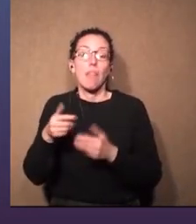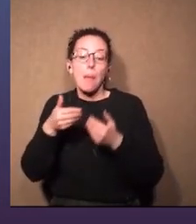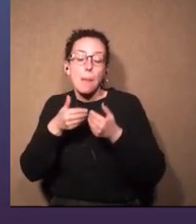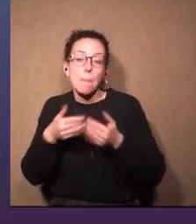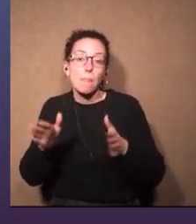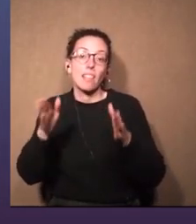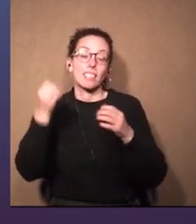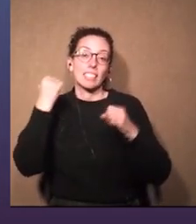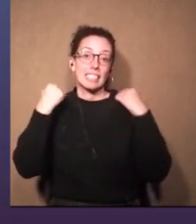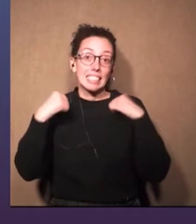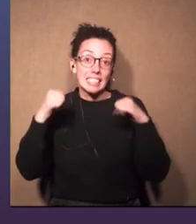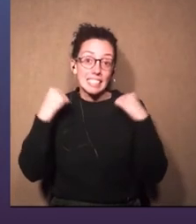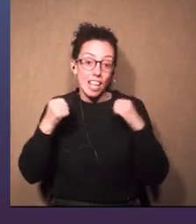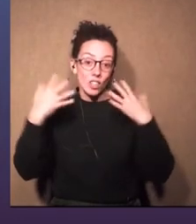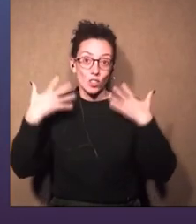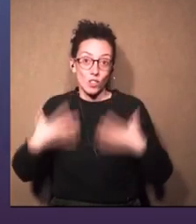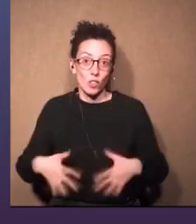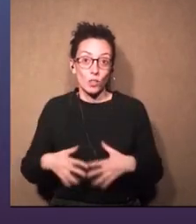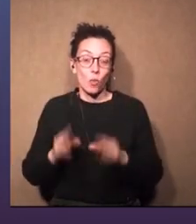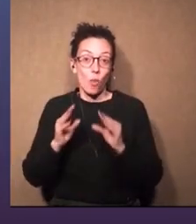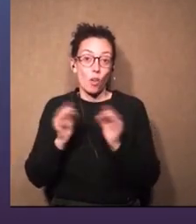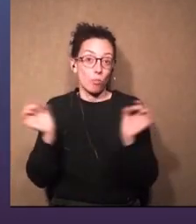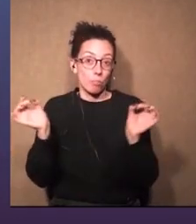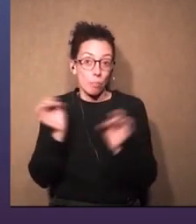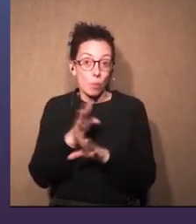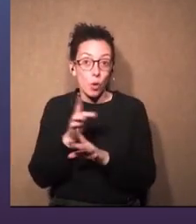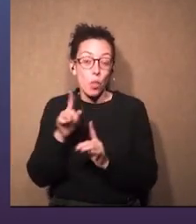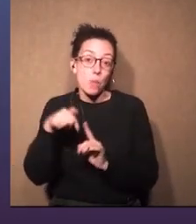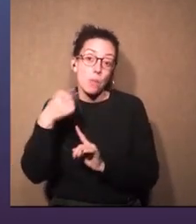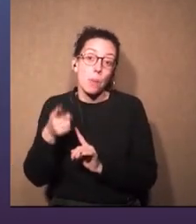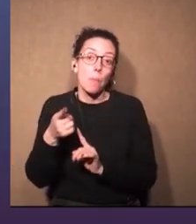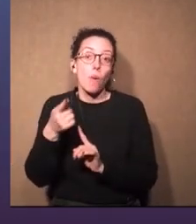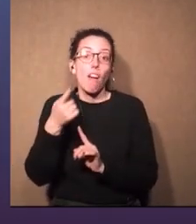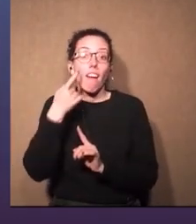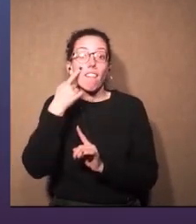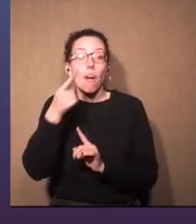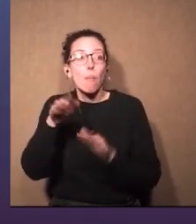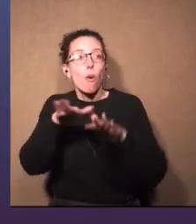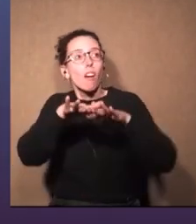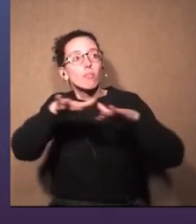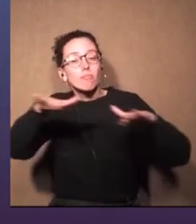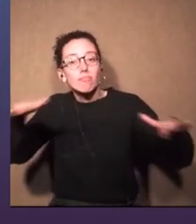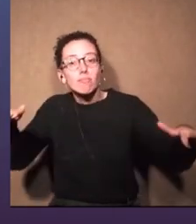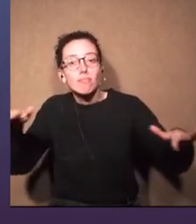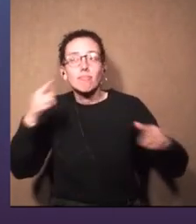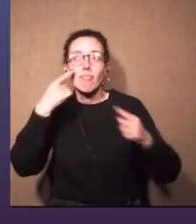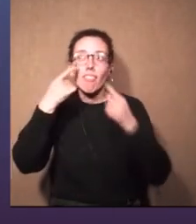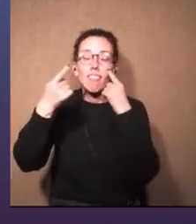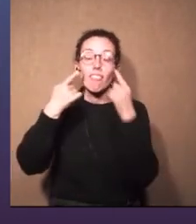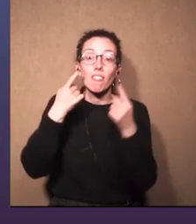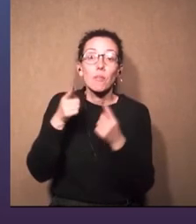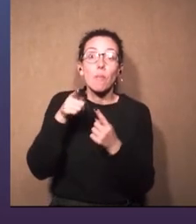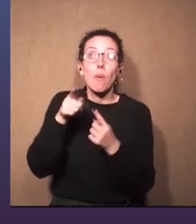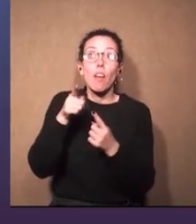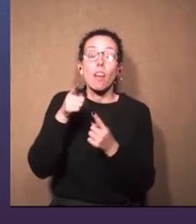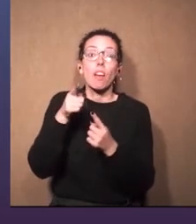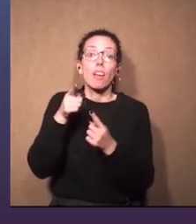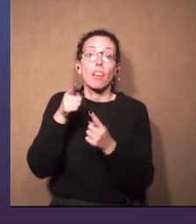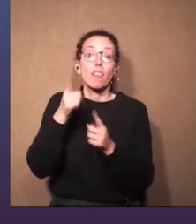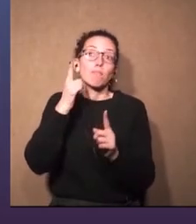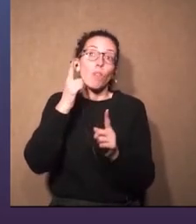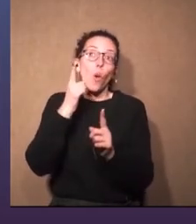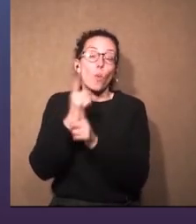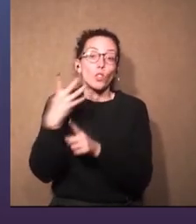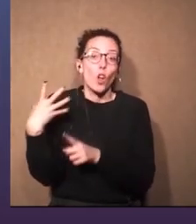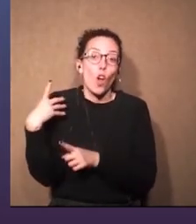comienzan los ensayos con el vestuario y bueno después vamos a escenario y ahí es donde me